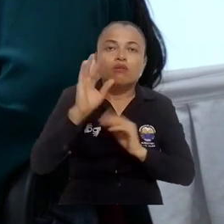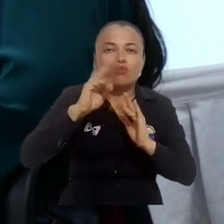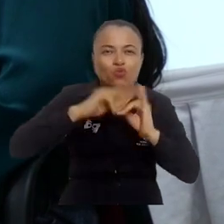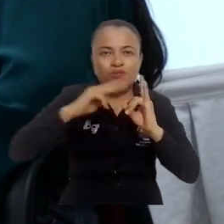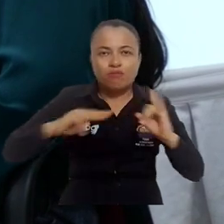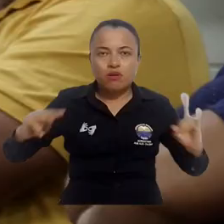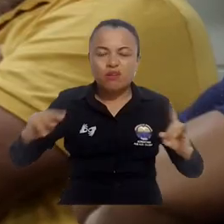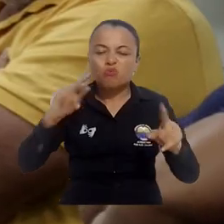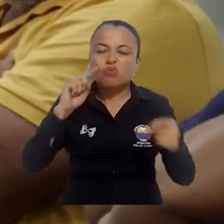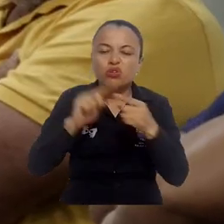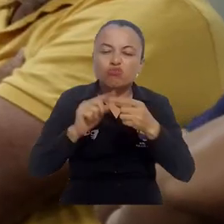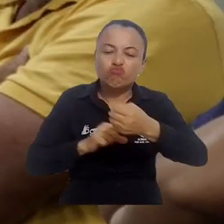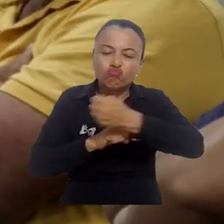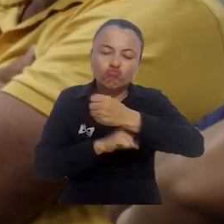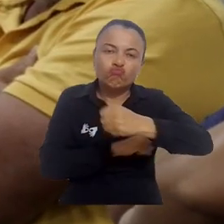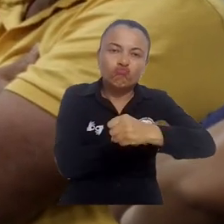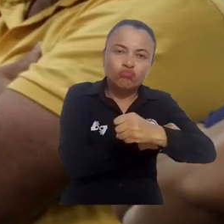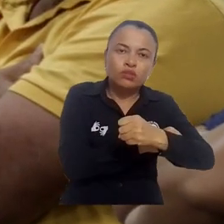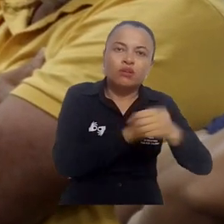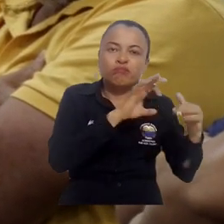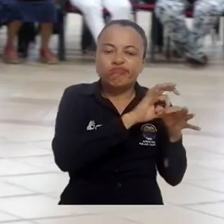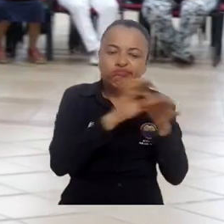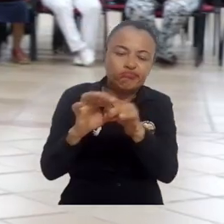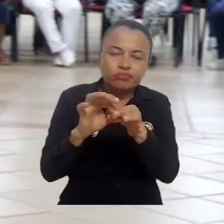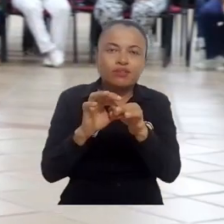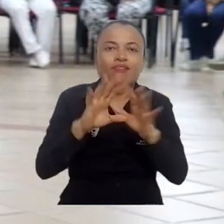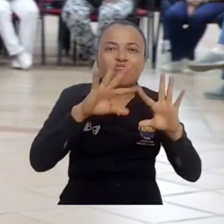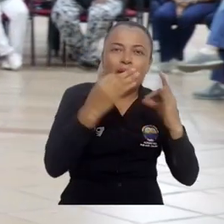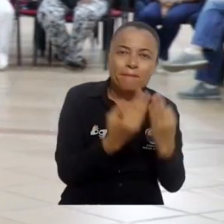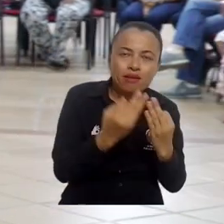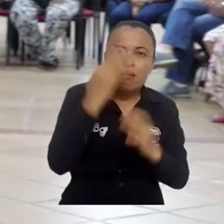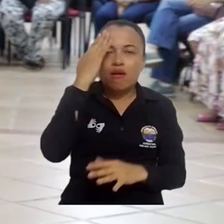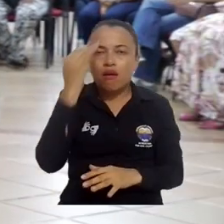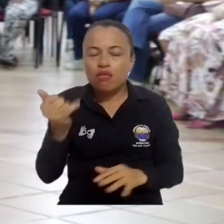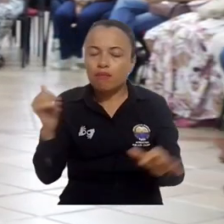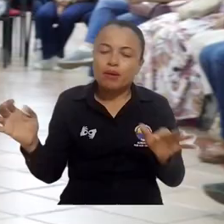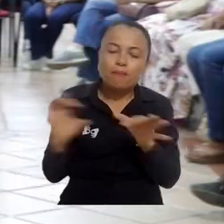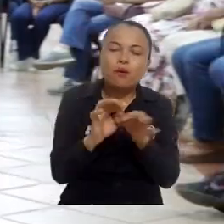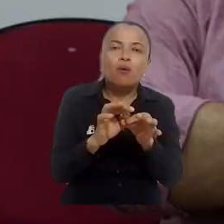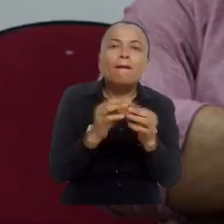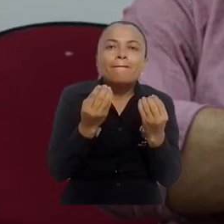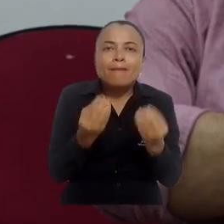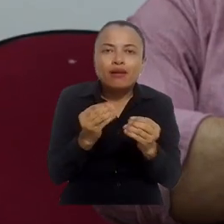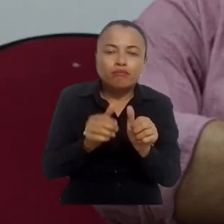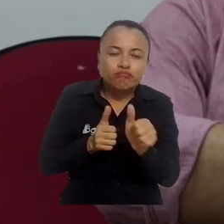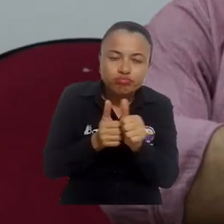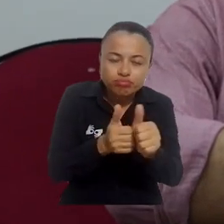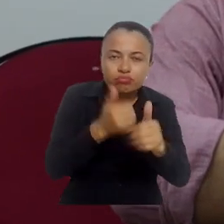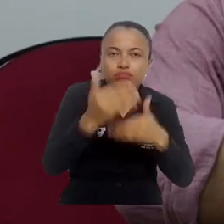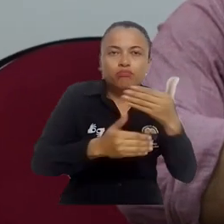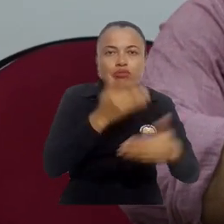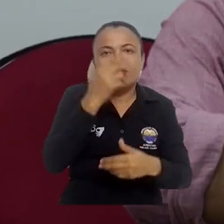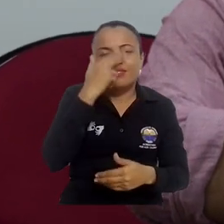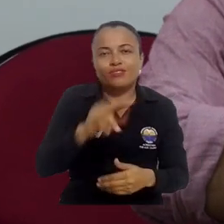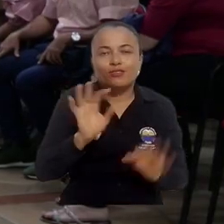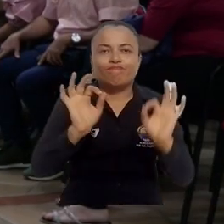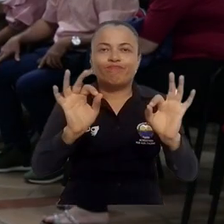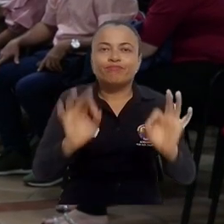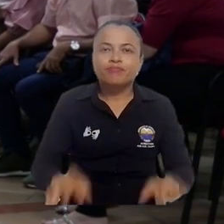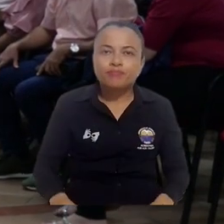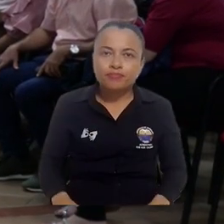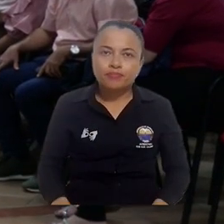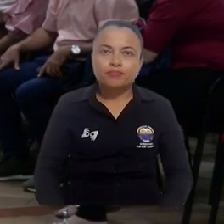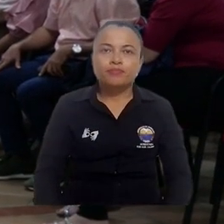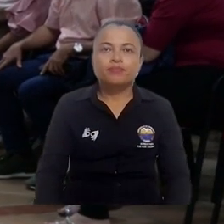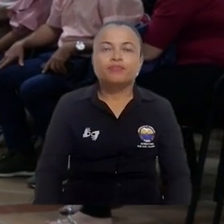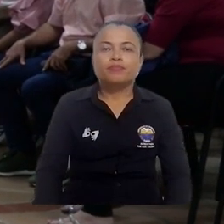de Unimagdalena, se busca fortalecer las redes de apoyo entre la familia y la academia para que se conviertan en acompañantes permanentes del proceso